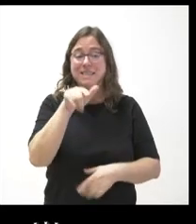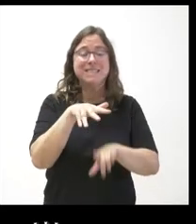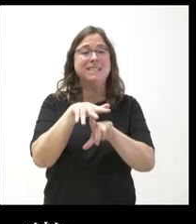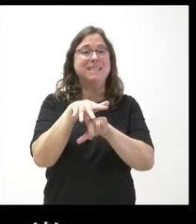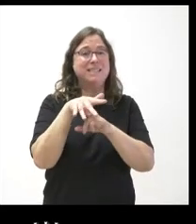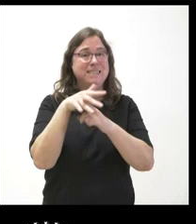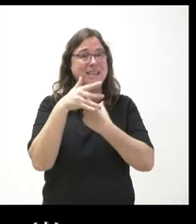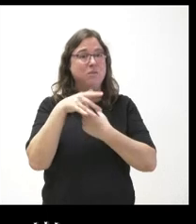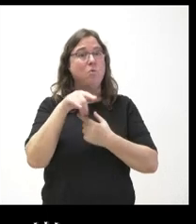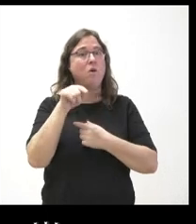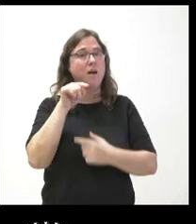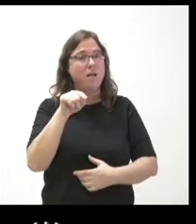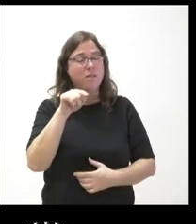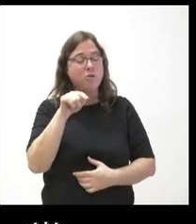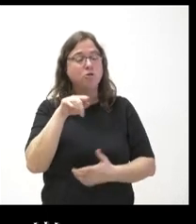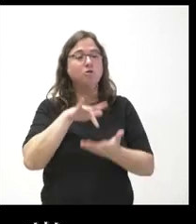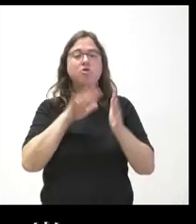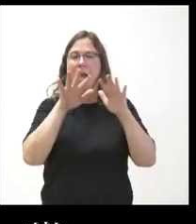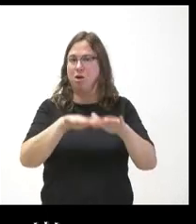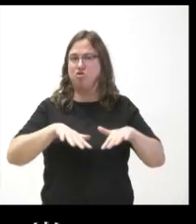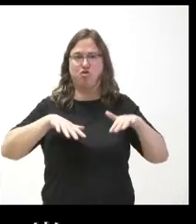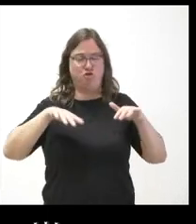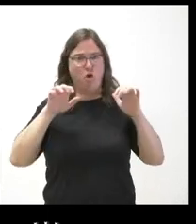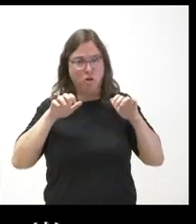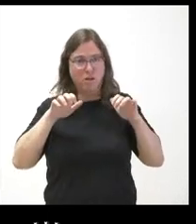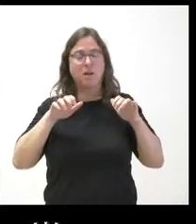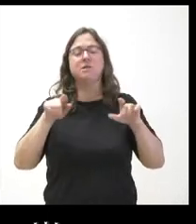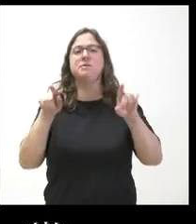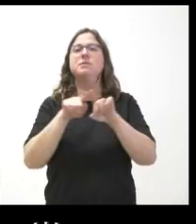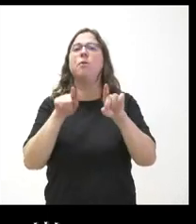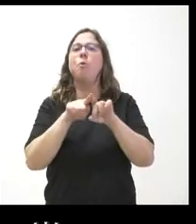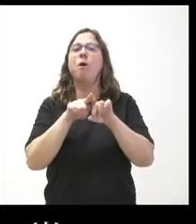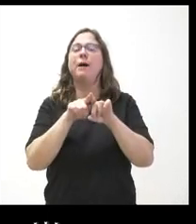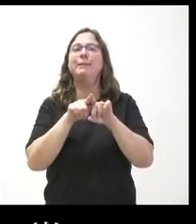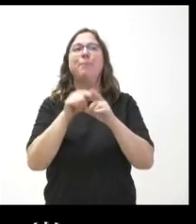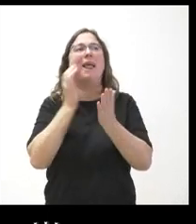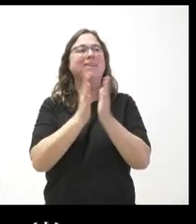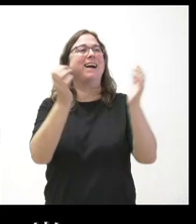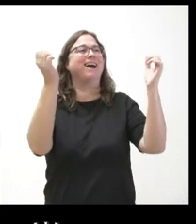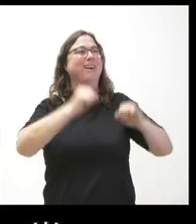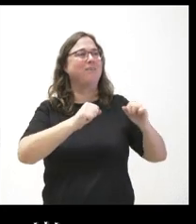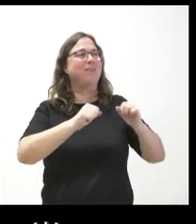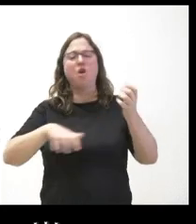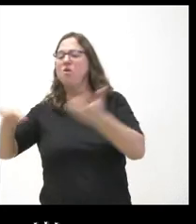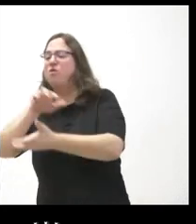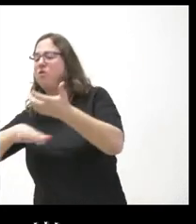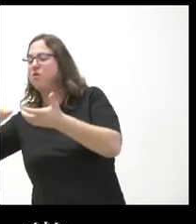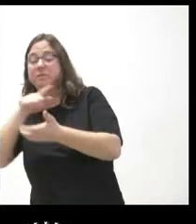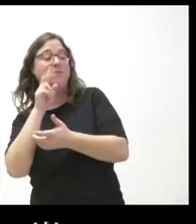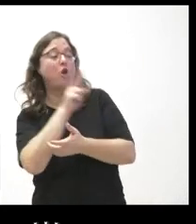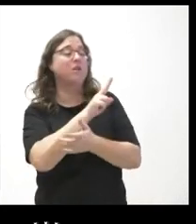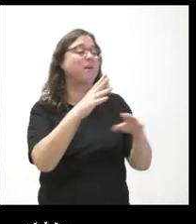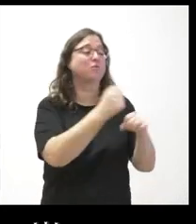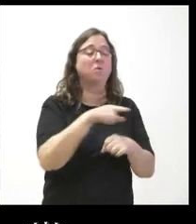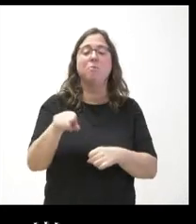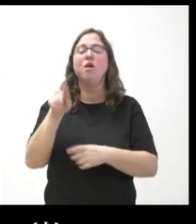vividas en las cortes opacan los acuerdos que finalmente se adoptan en las cortes porque ayer al final